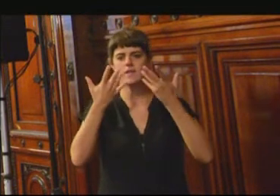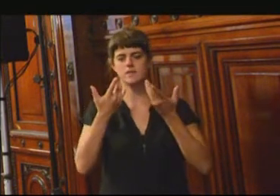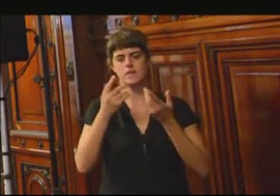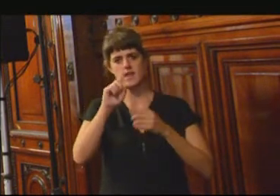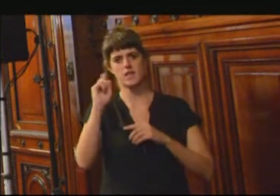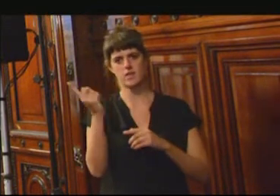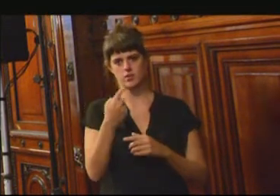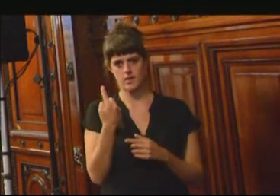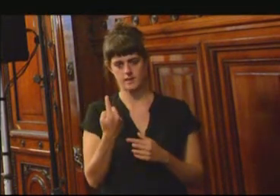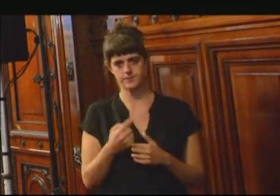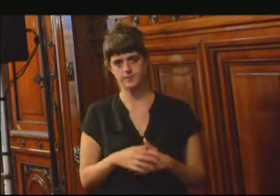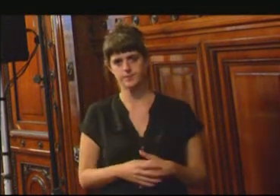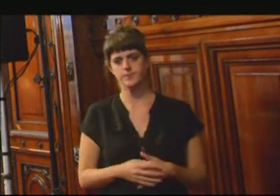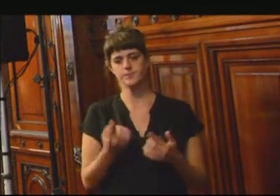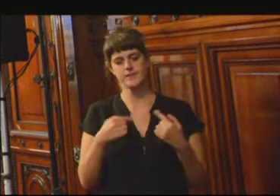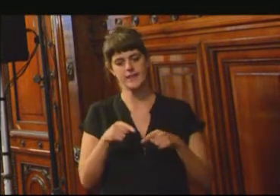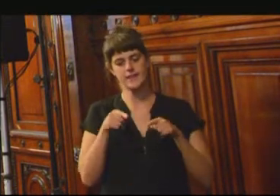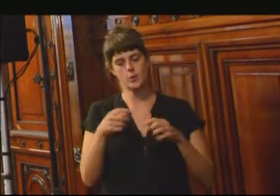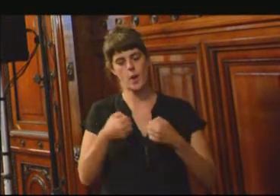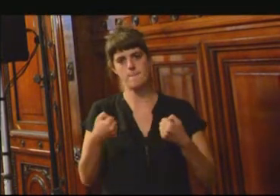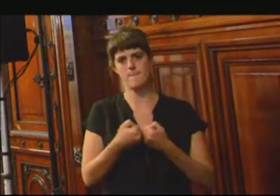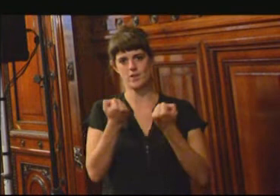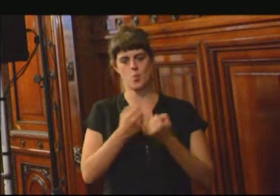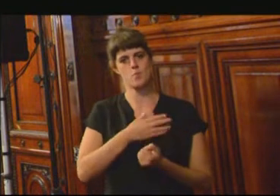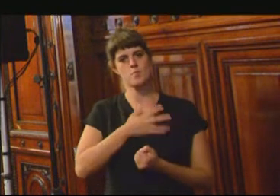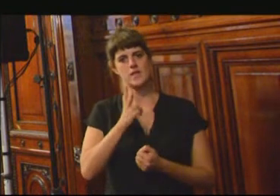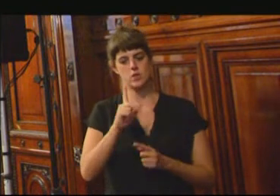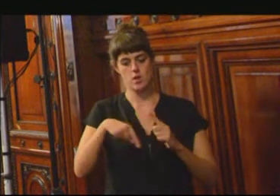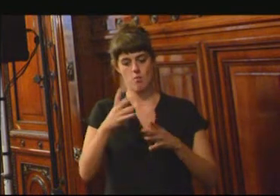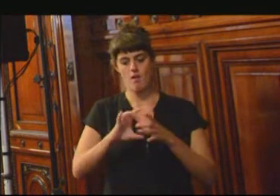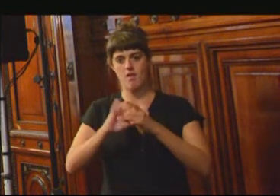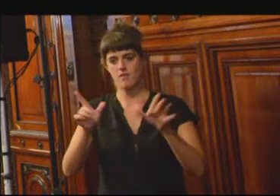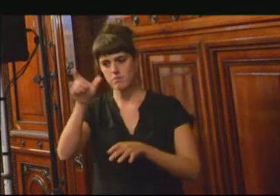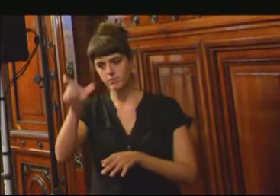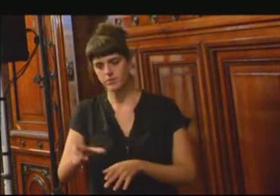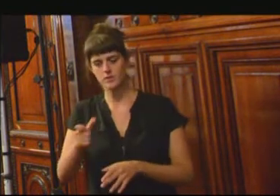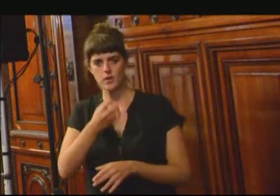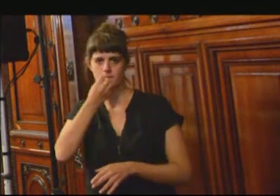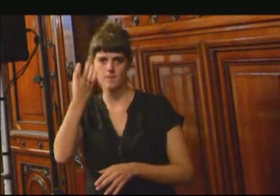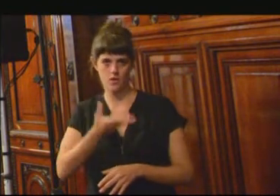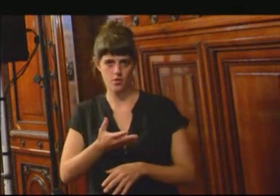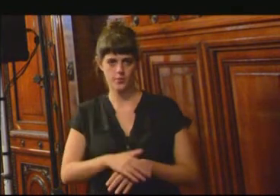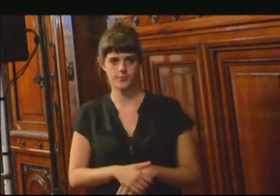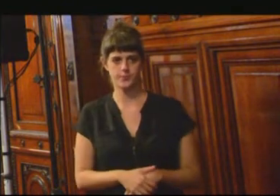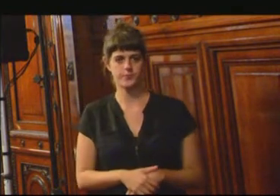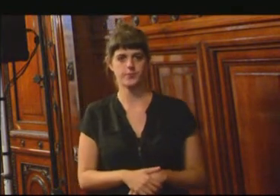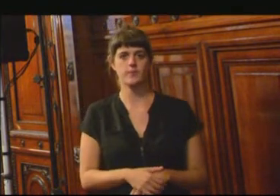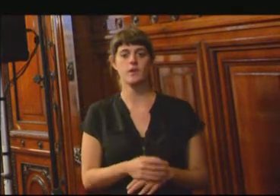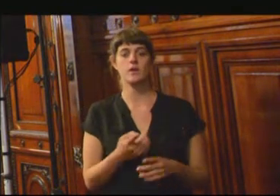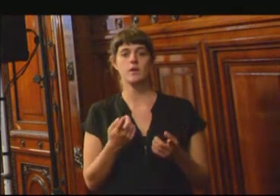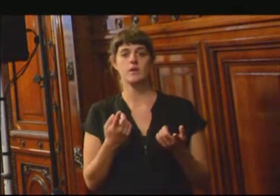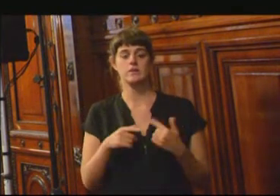tiene esto en la humanización postpenitenciaria. Creo que, como ejes que acabamos de